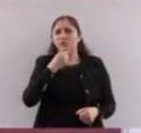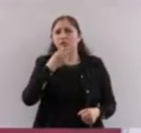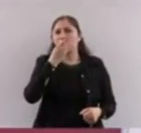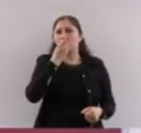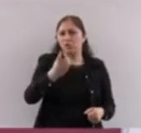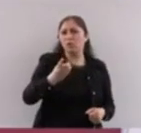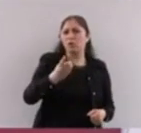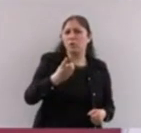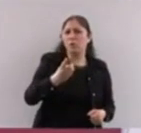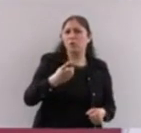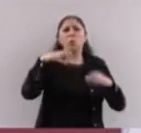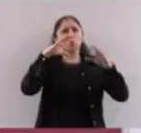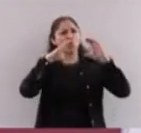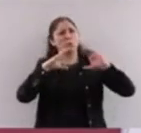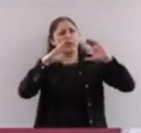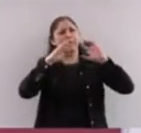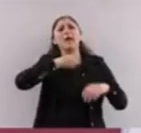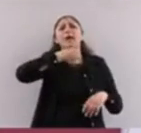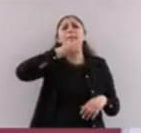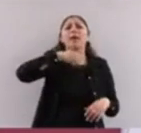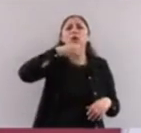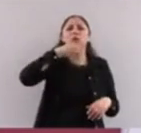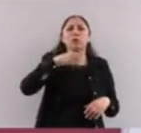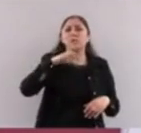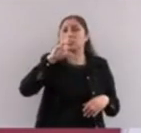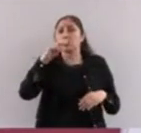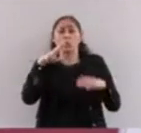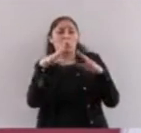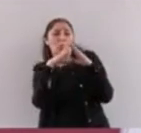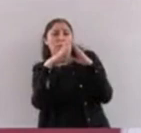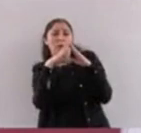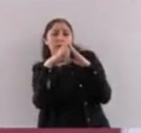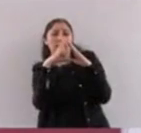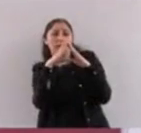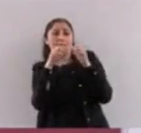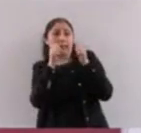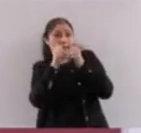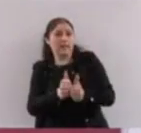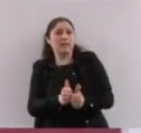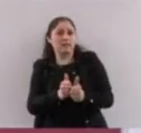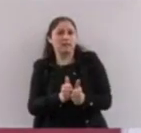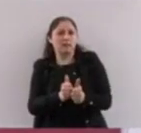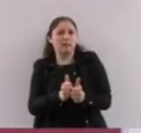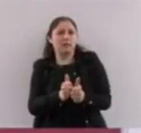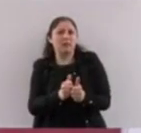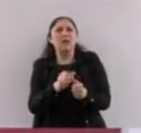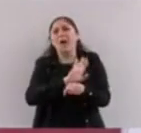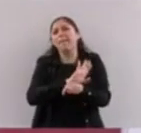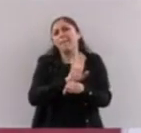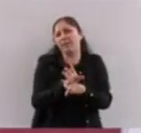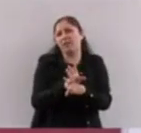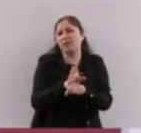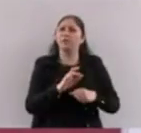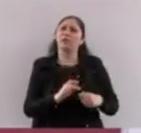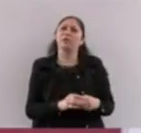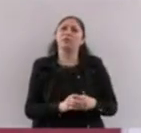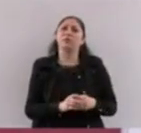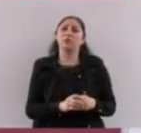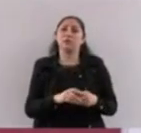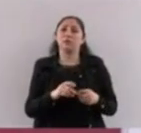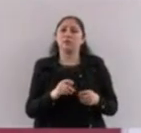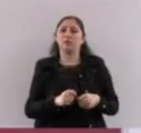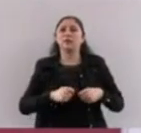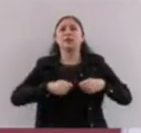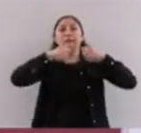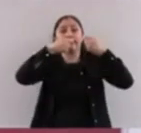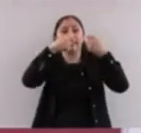que no salgan de su casa. En aquel tiempo, a los que ya cobraban su pensión, les adelantamos sus pagos